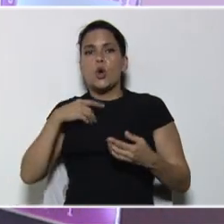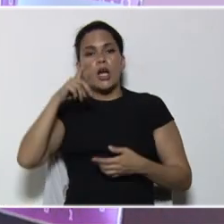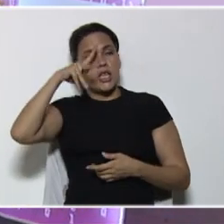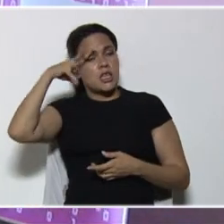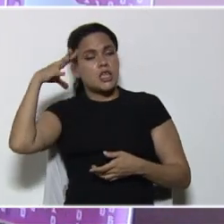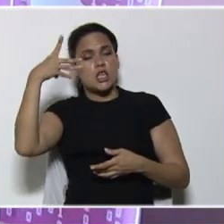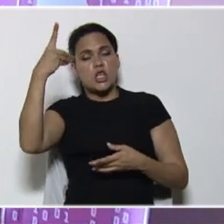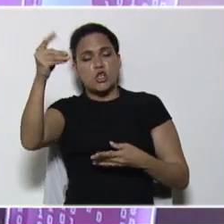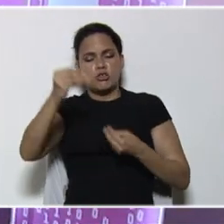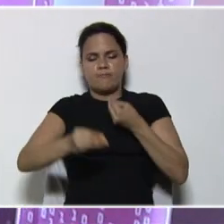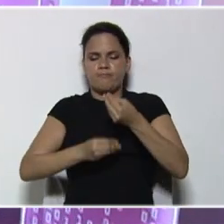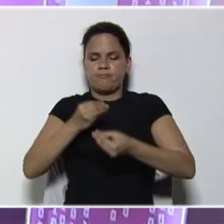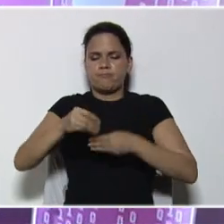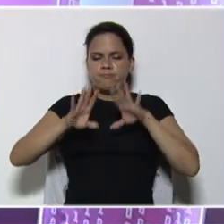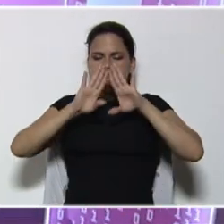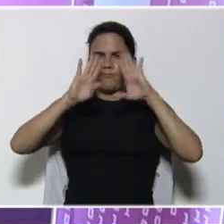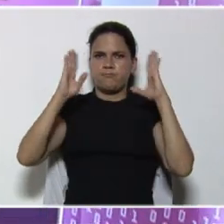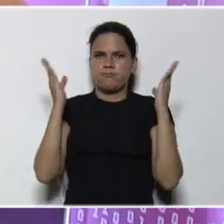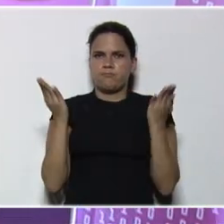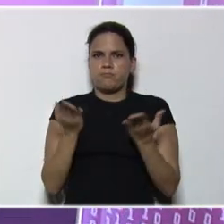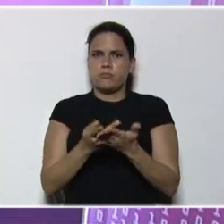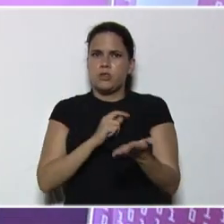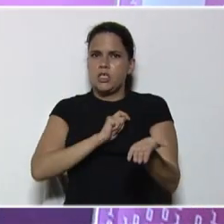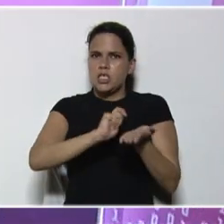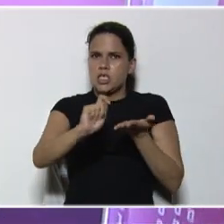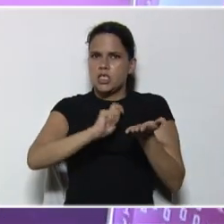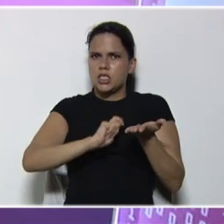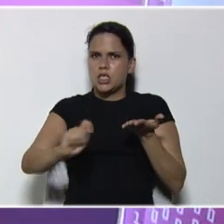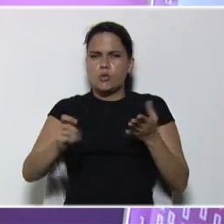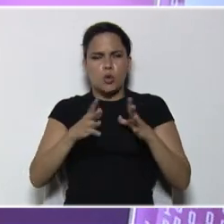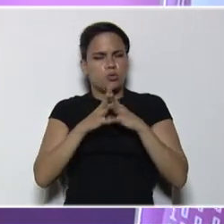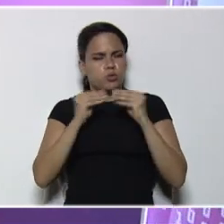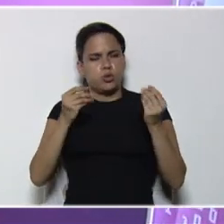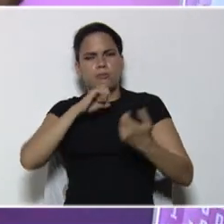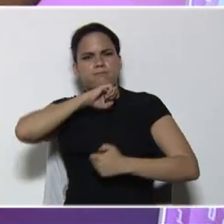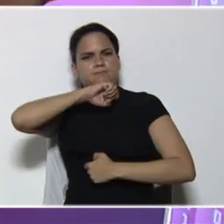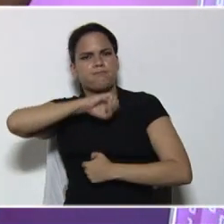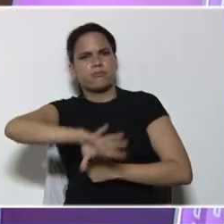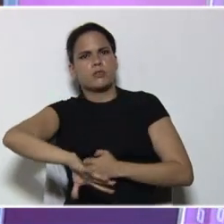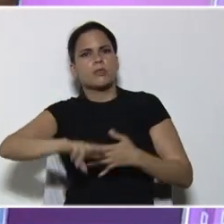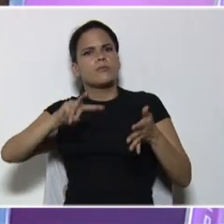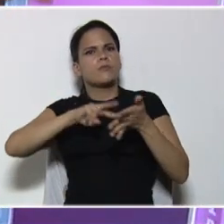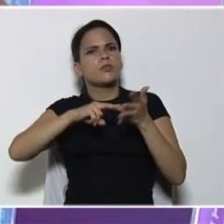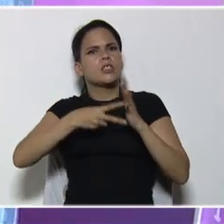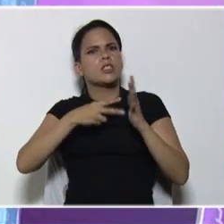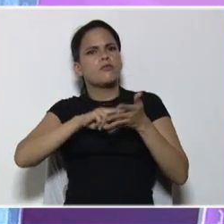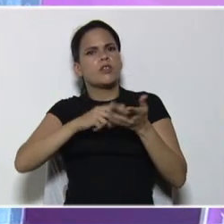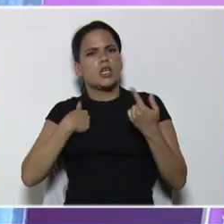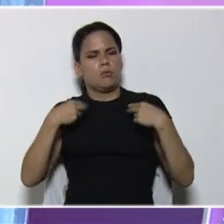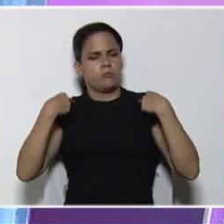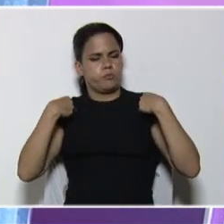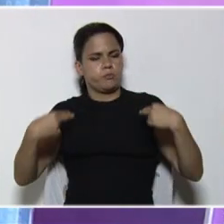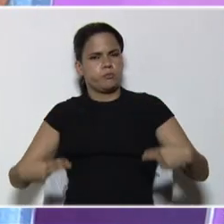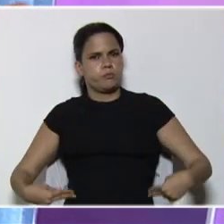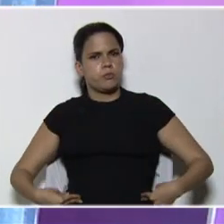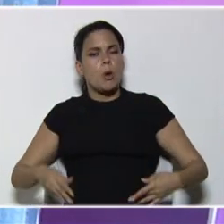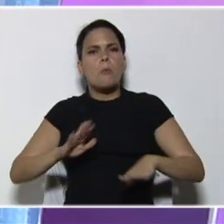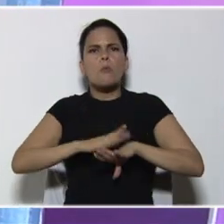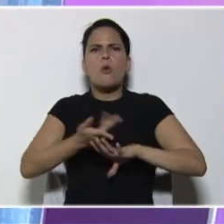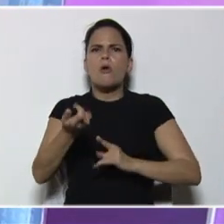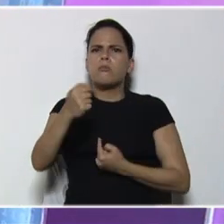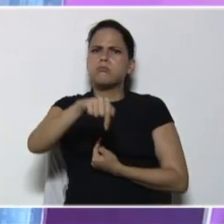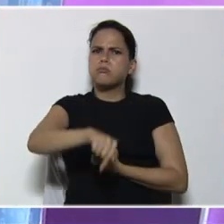creó al universo y escribió toda esta maravillosa historia que significa la humanidad. Por eso, a